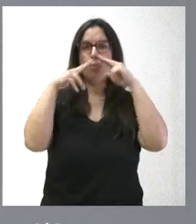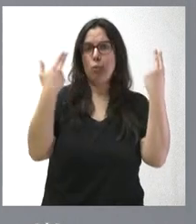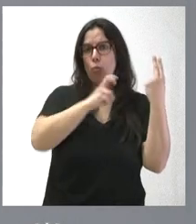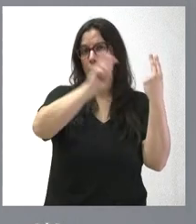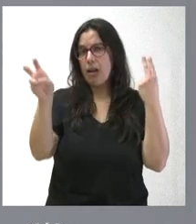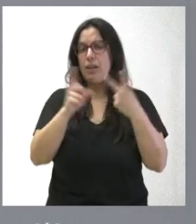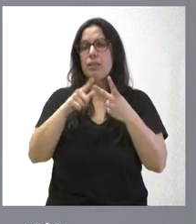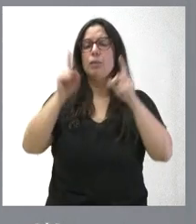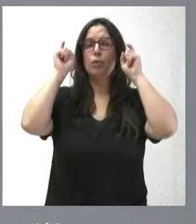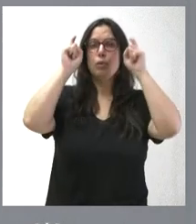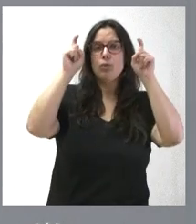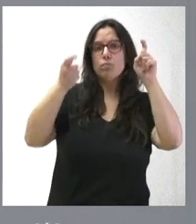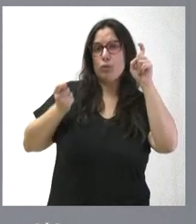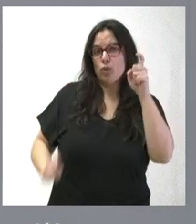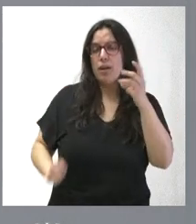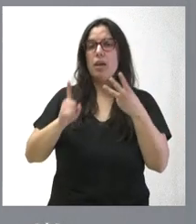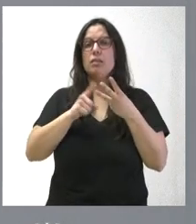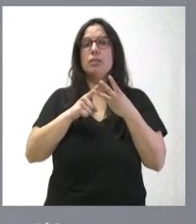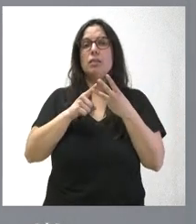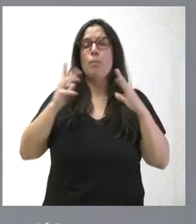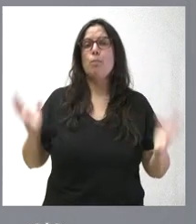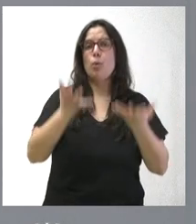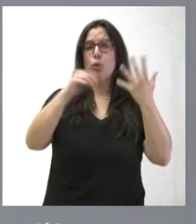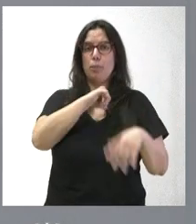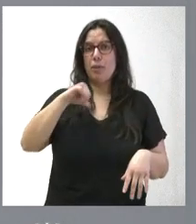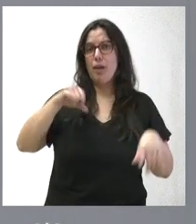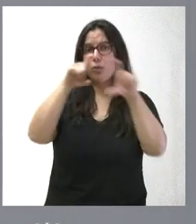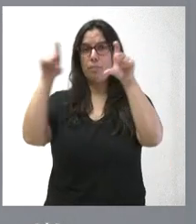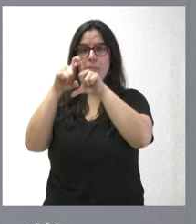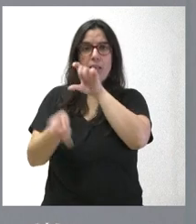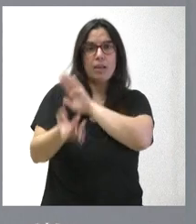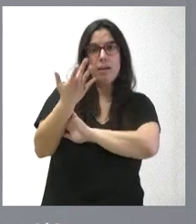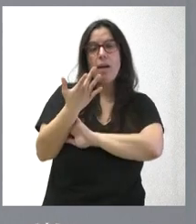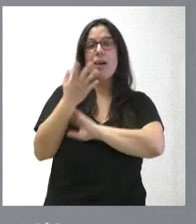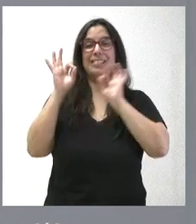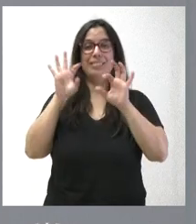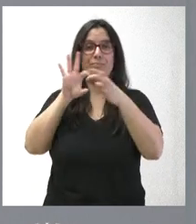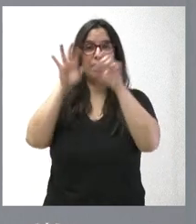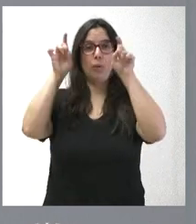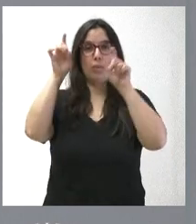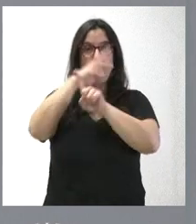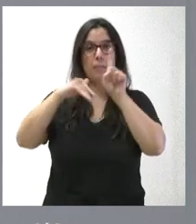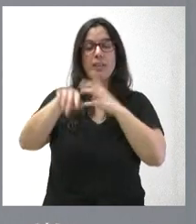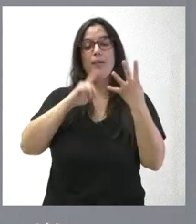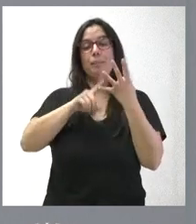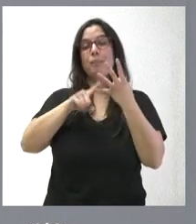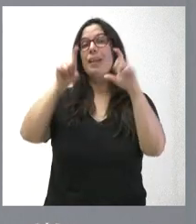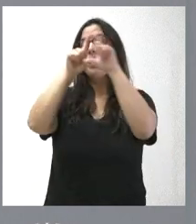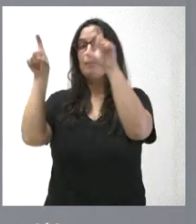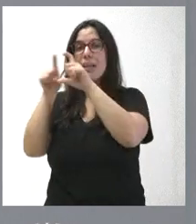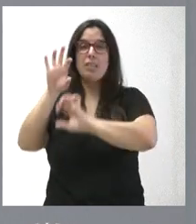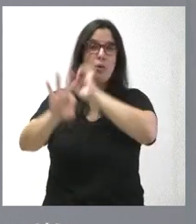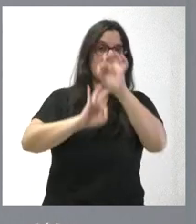los docentes y profesionales, los promotores privados y emprendedores de la educación ambiental, las empresas, organizaciones